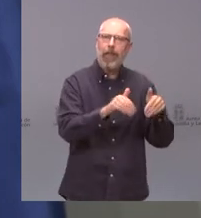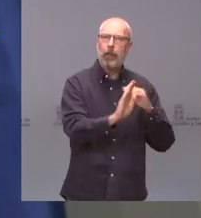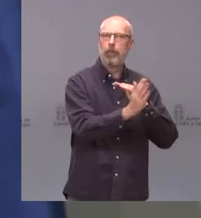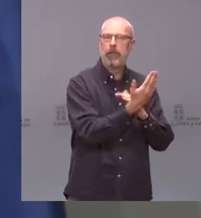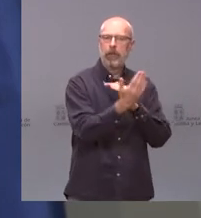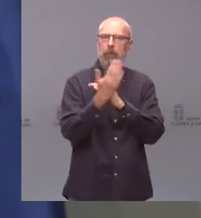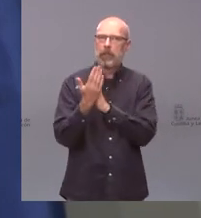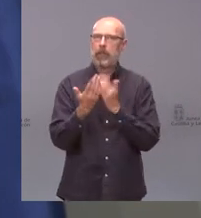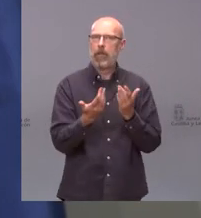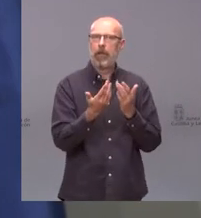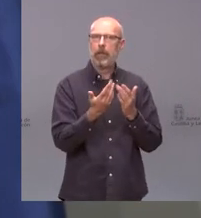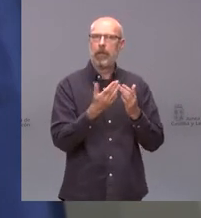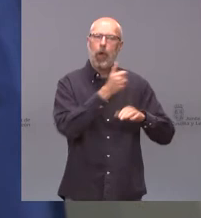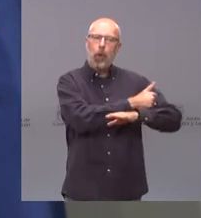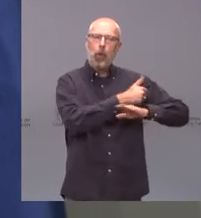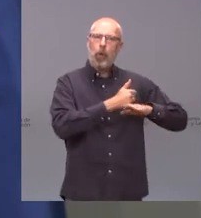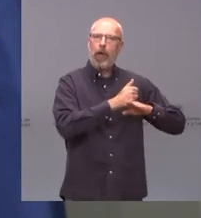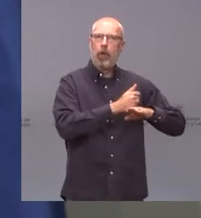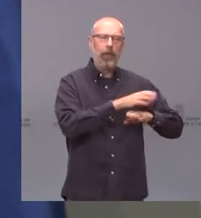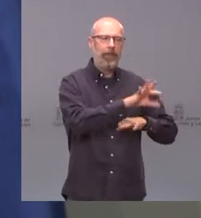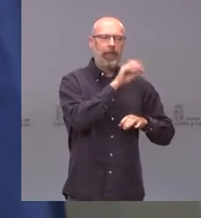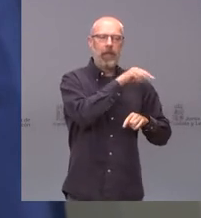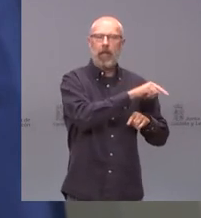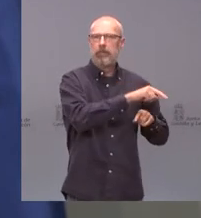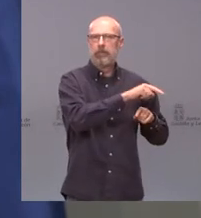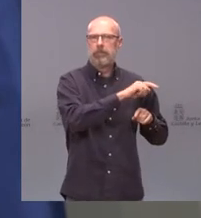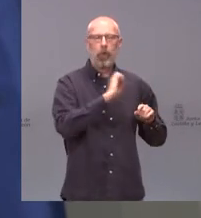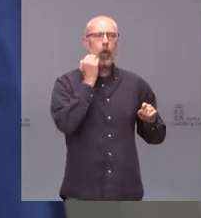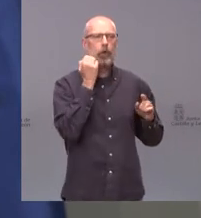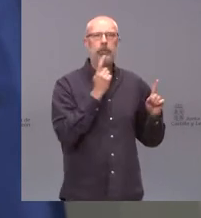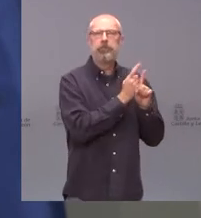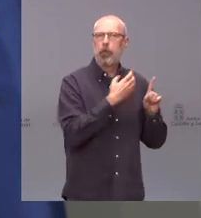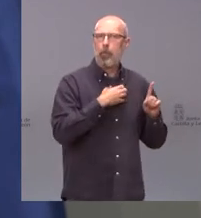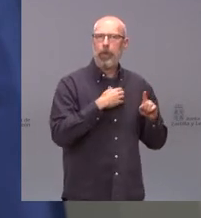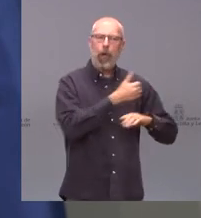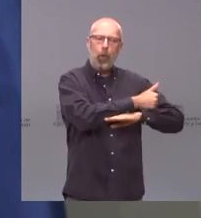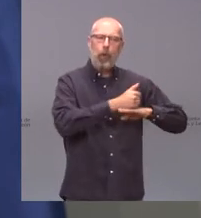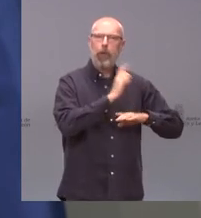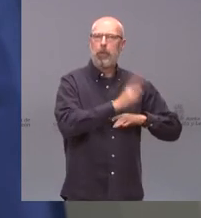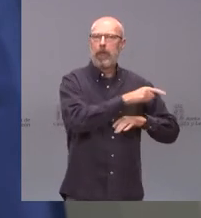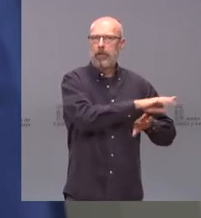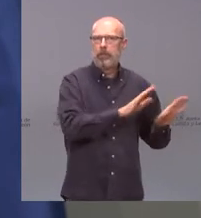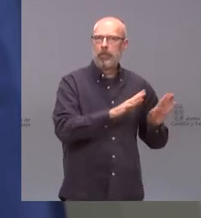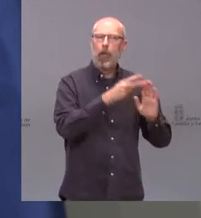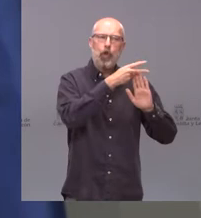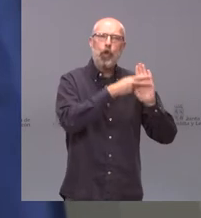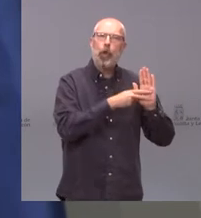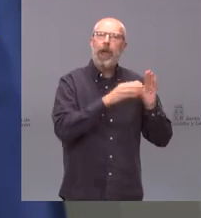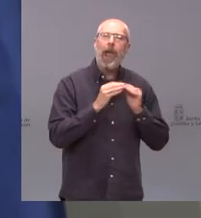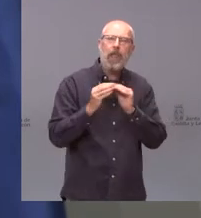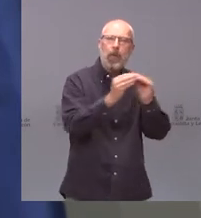y los fallos del jurado son inapelables. Y la igualdad es eso, normas iguales para todos,